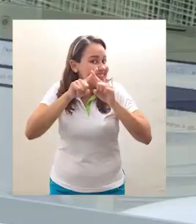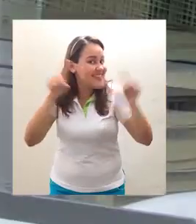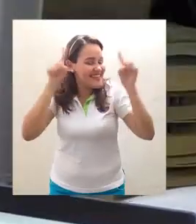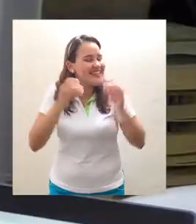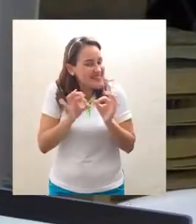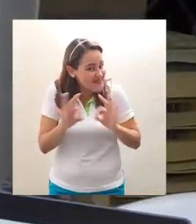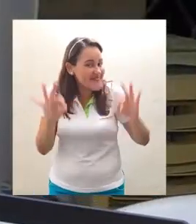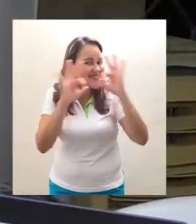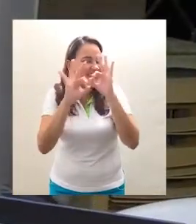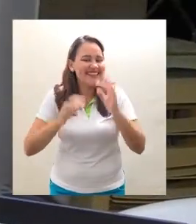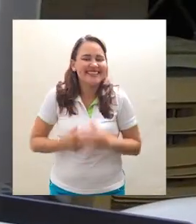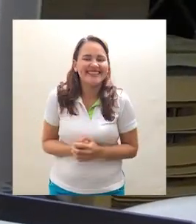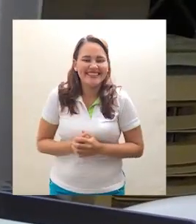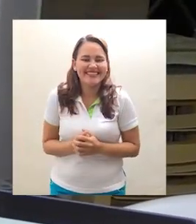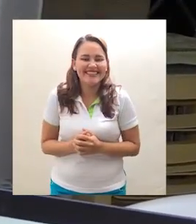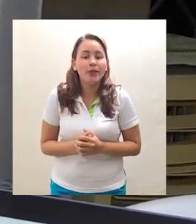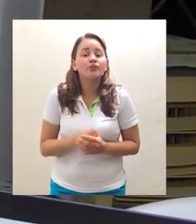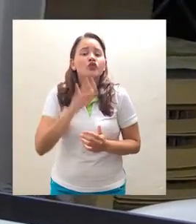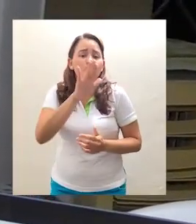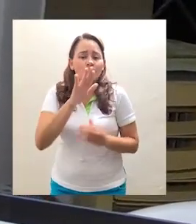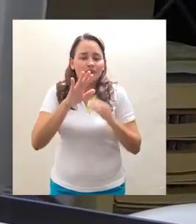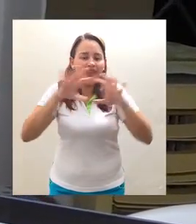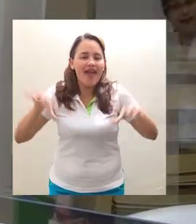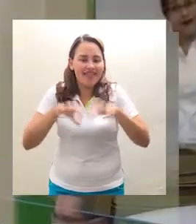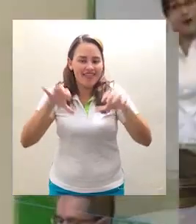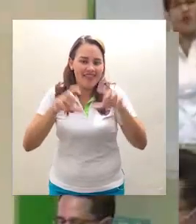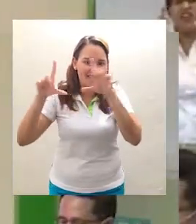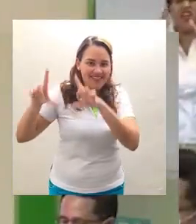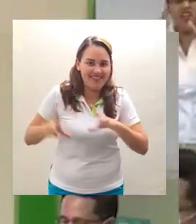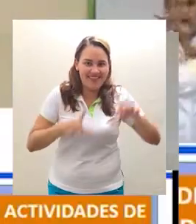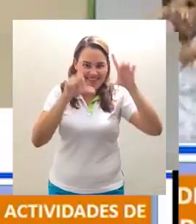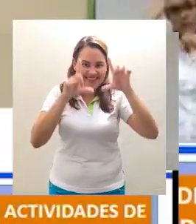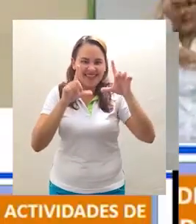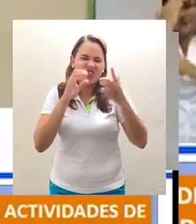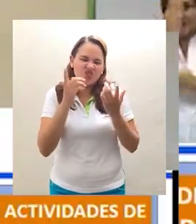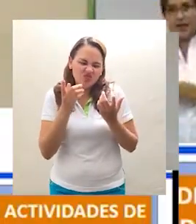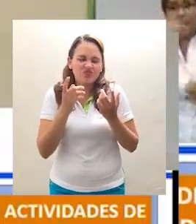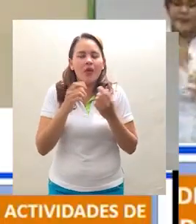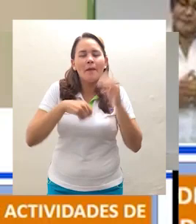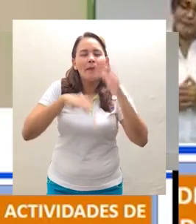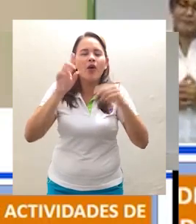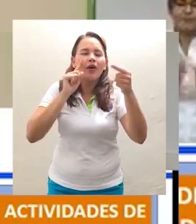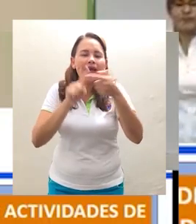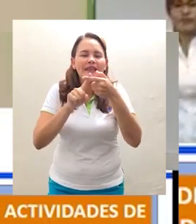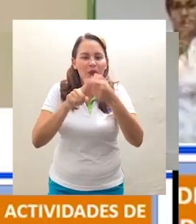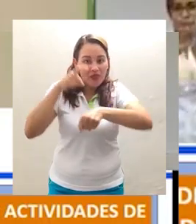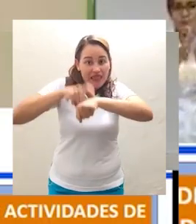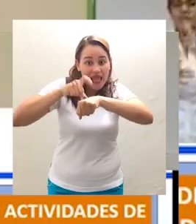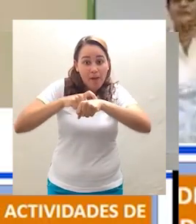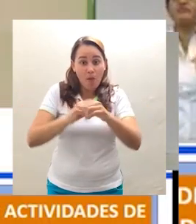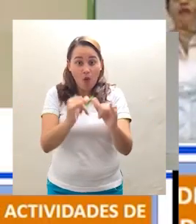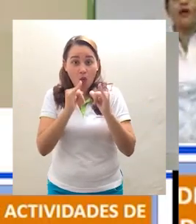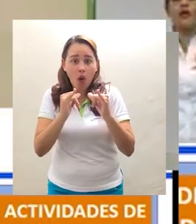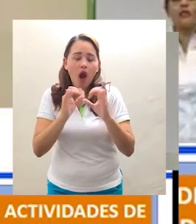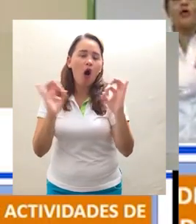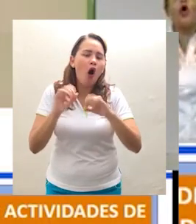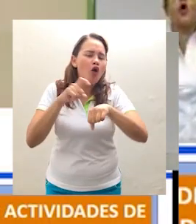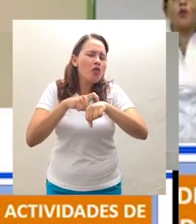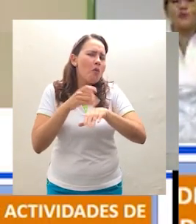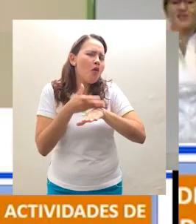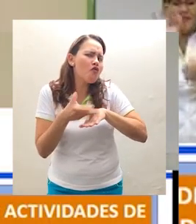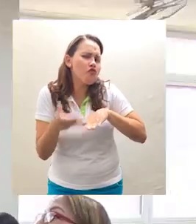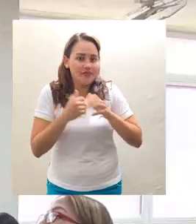para enseñar y aprender de una forma distinta. Las actividades en programas de privado y postgrado se realizan de dos maneras, de forma sincrónica